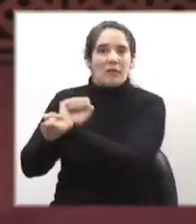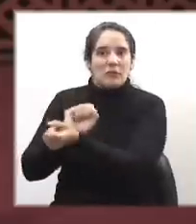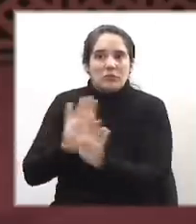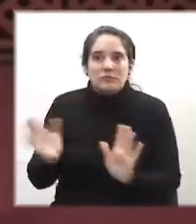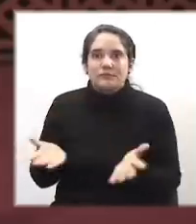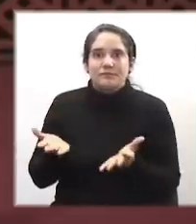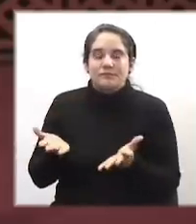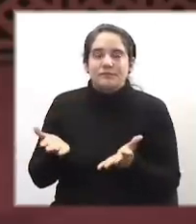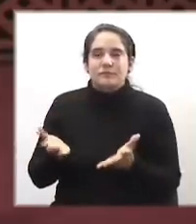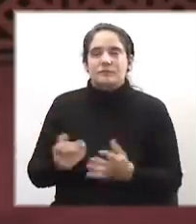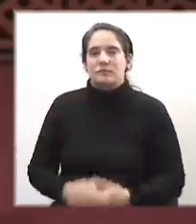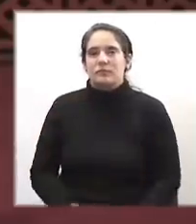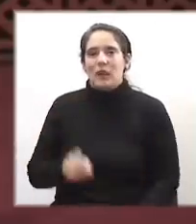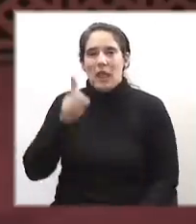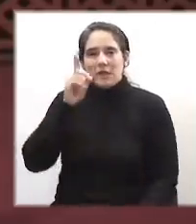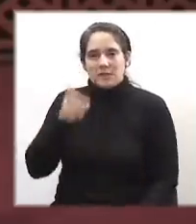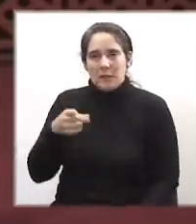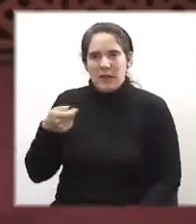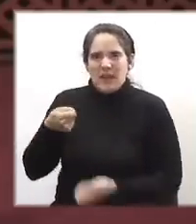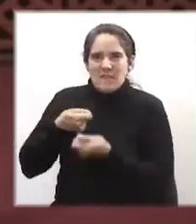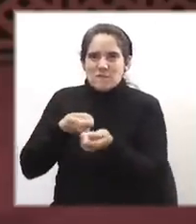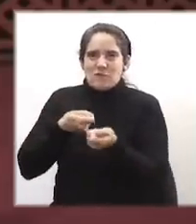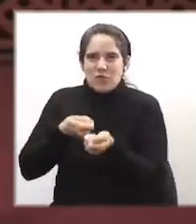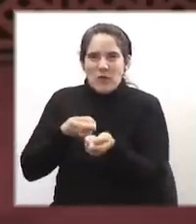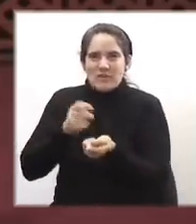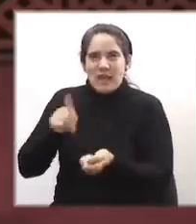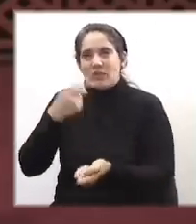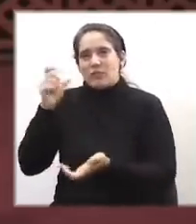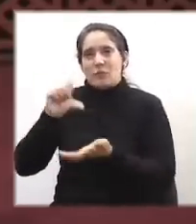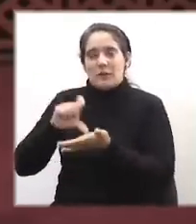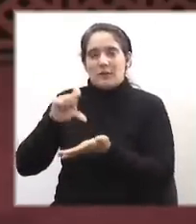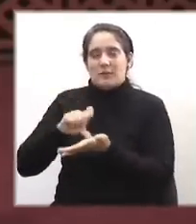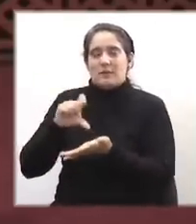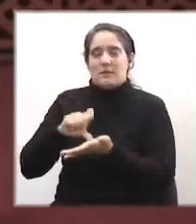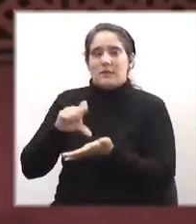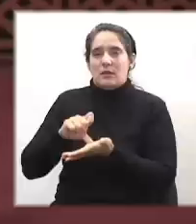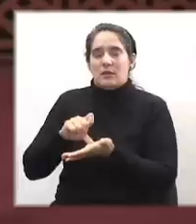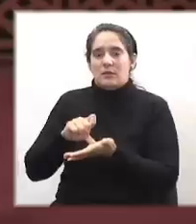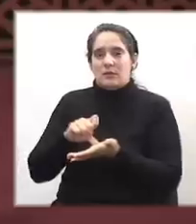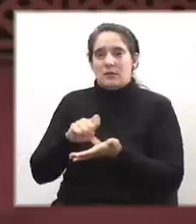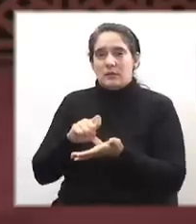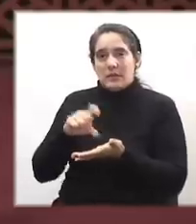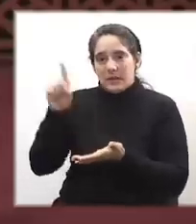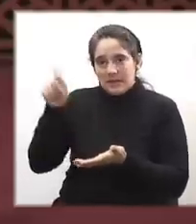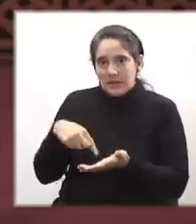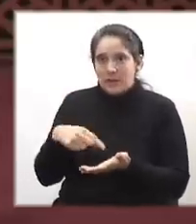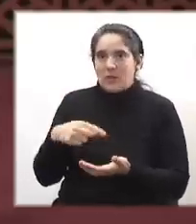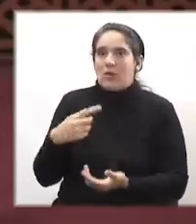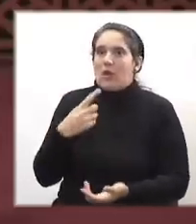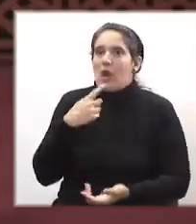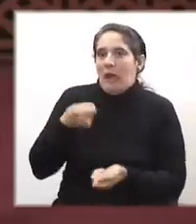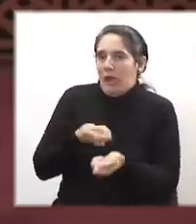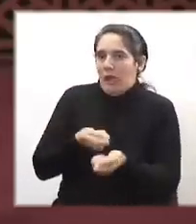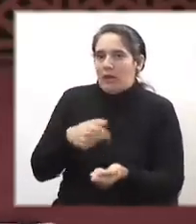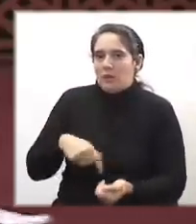asimismo, injerencia de otros estados que intervinieron en nuestros asuntos.